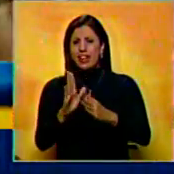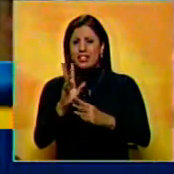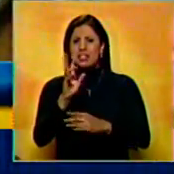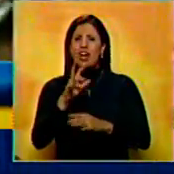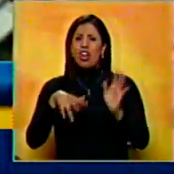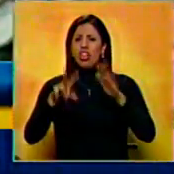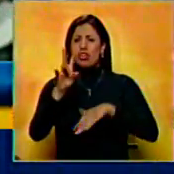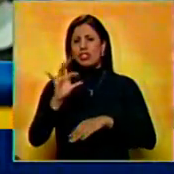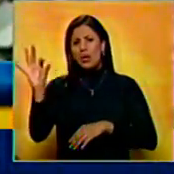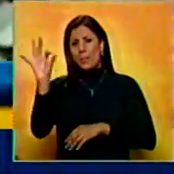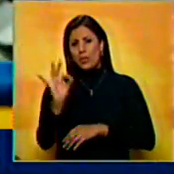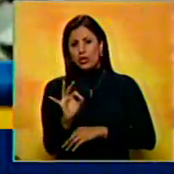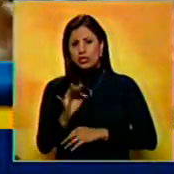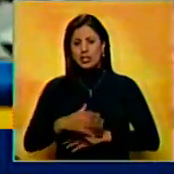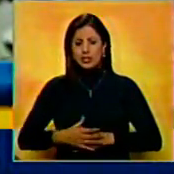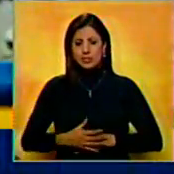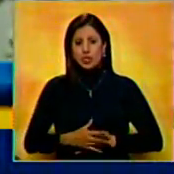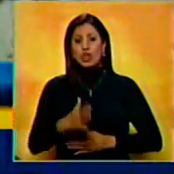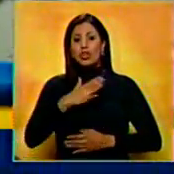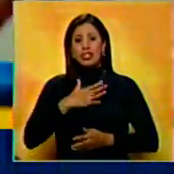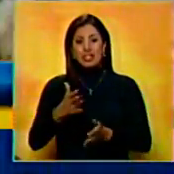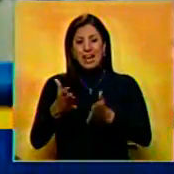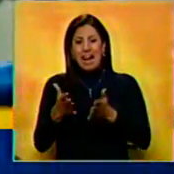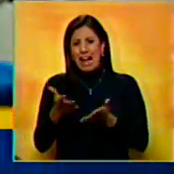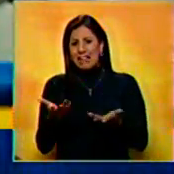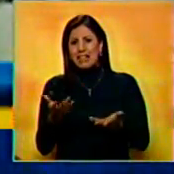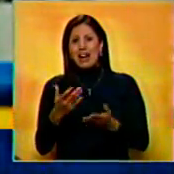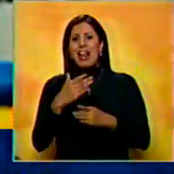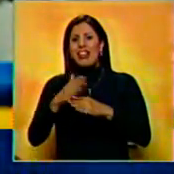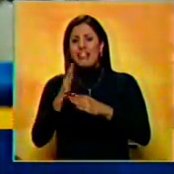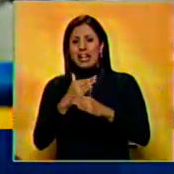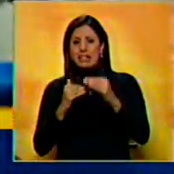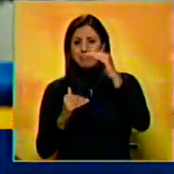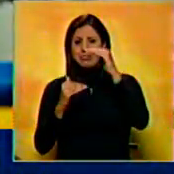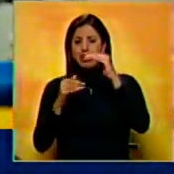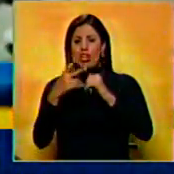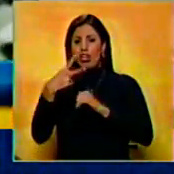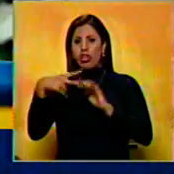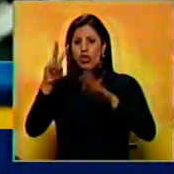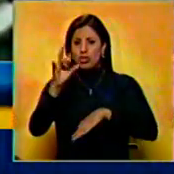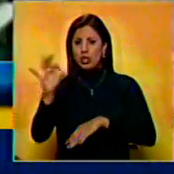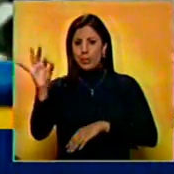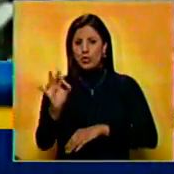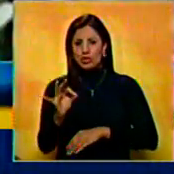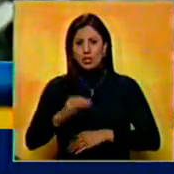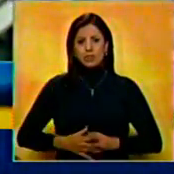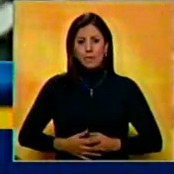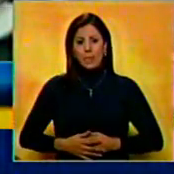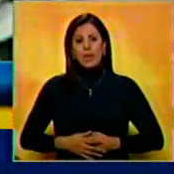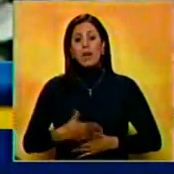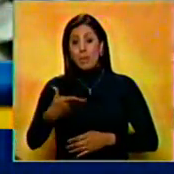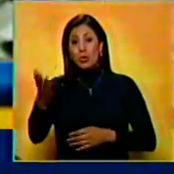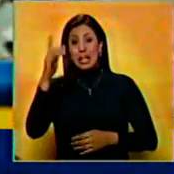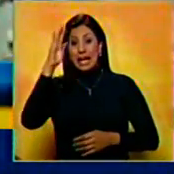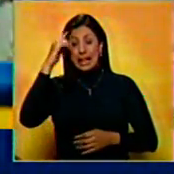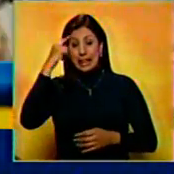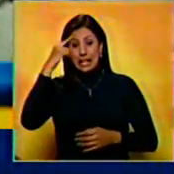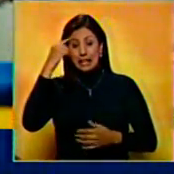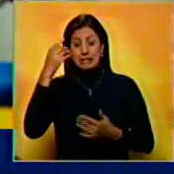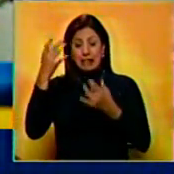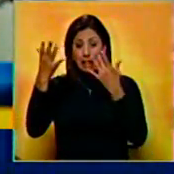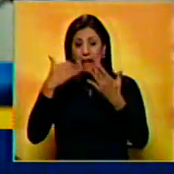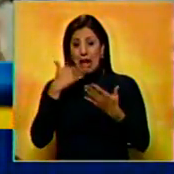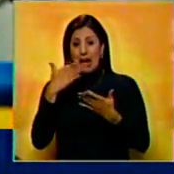12%. Hemos ganado con una diferencia de 12%. Para que ustedes tengan una idea de